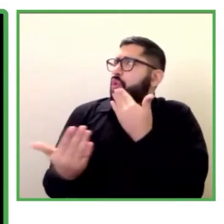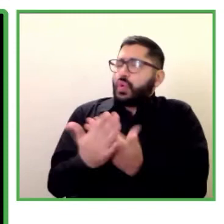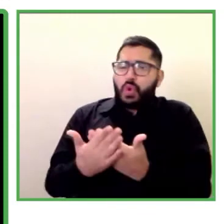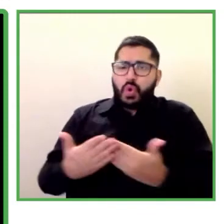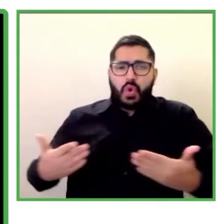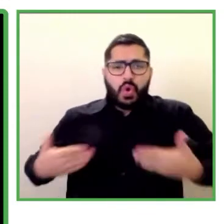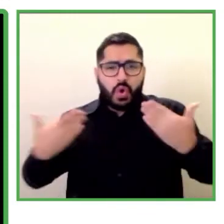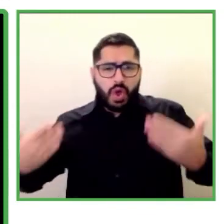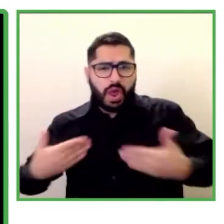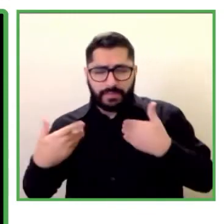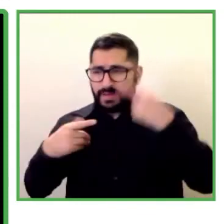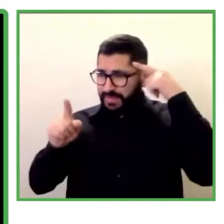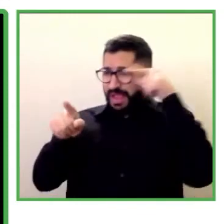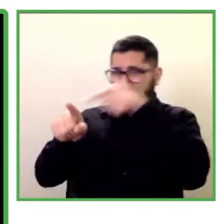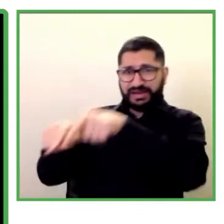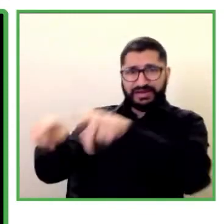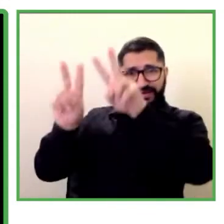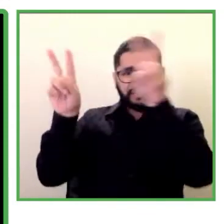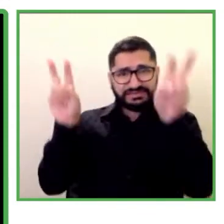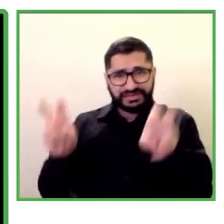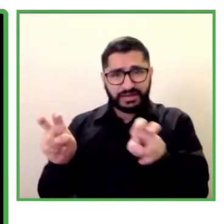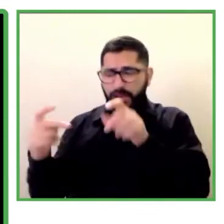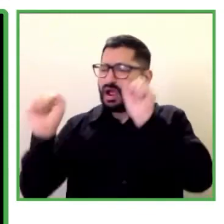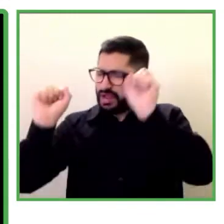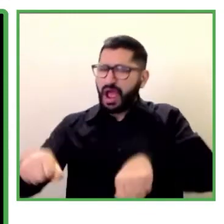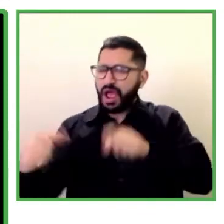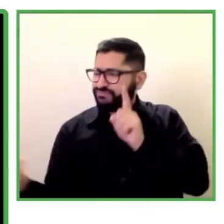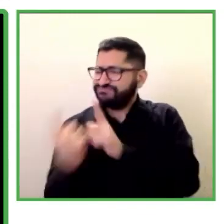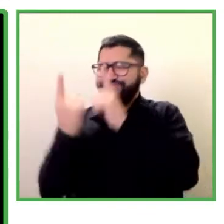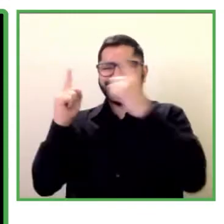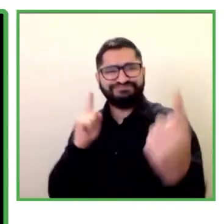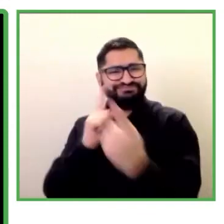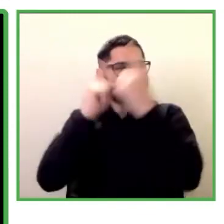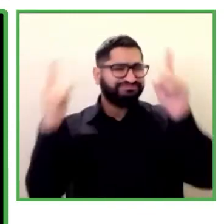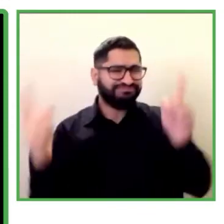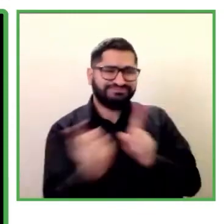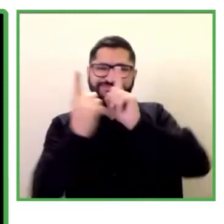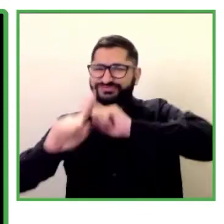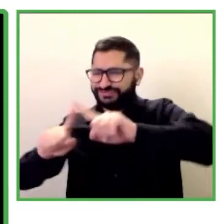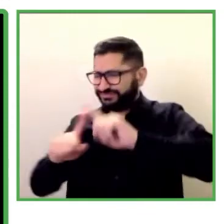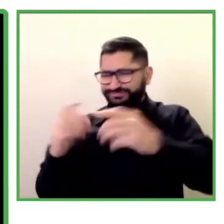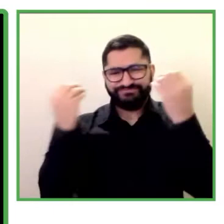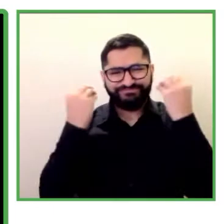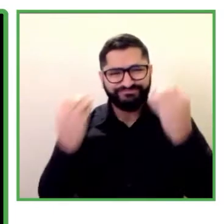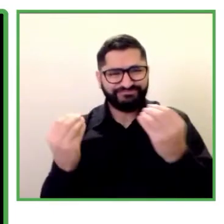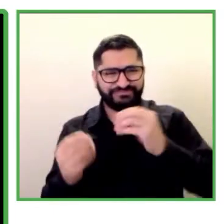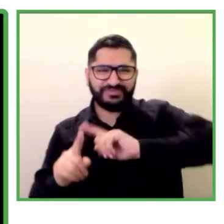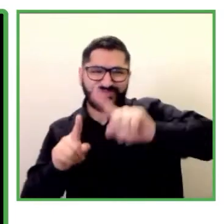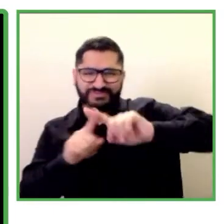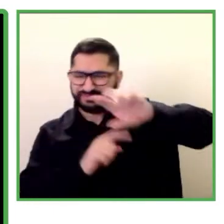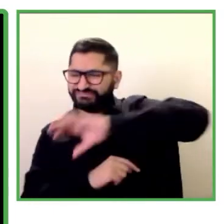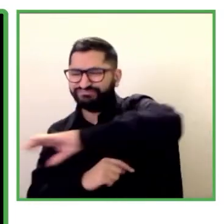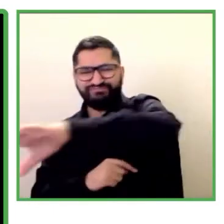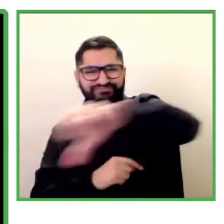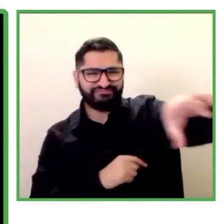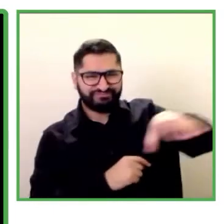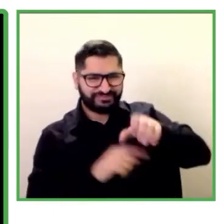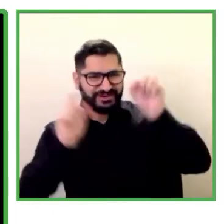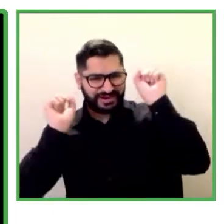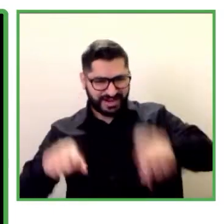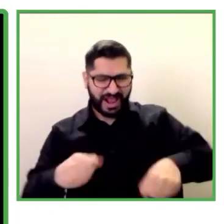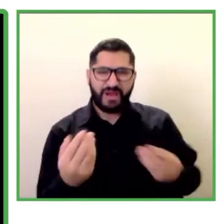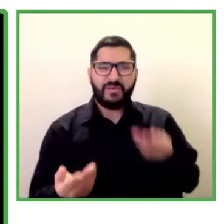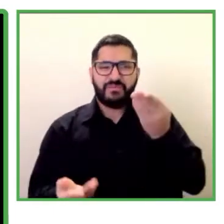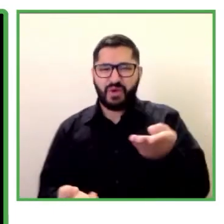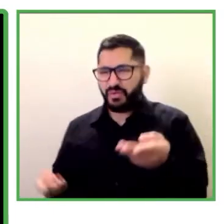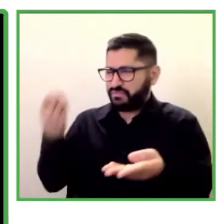encontraremos entre todos los sectores responsables propuestas y soluciones que nos permitan generar las oportunidades de